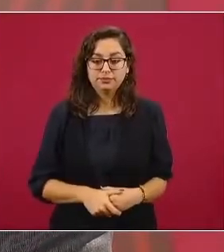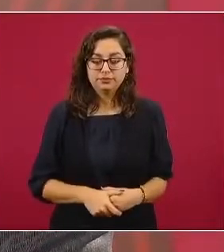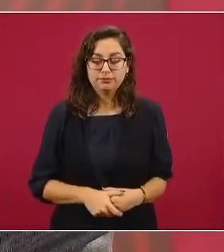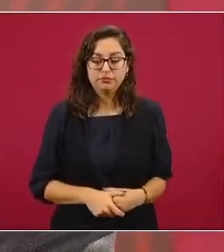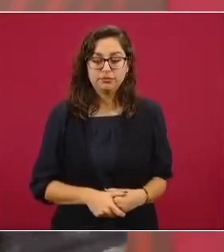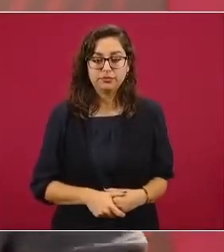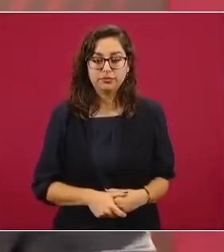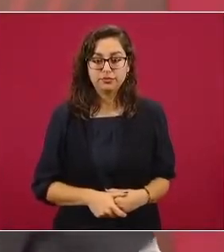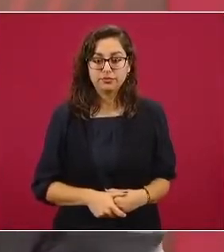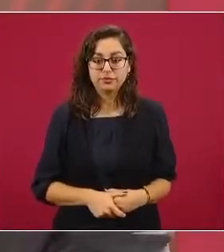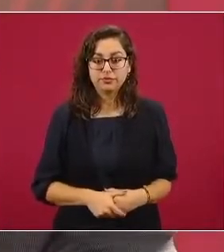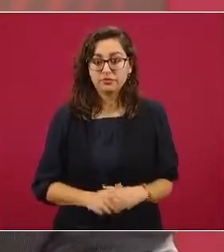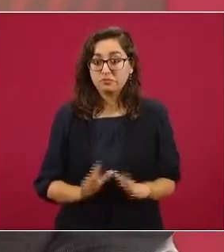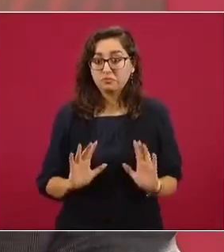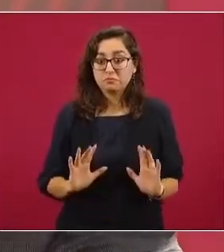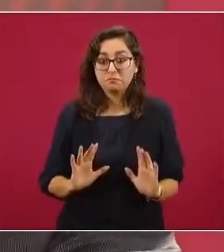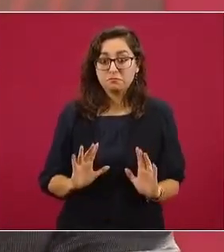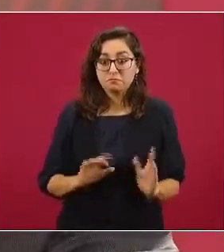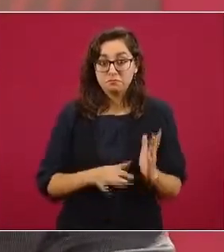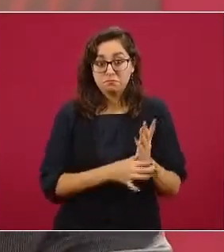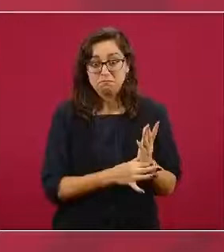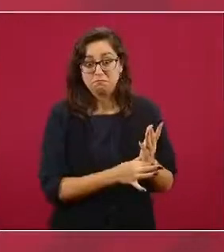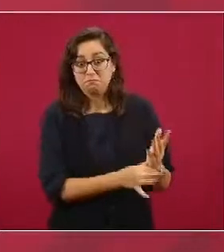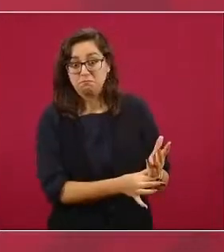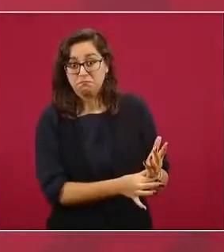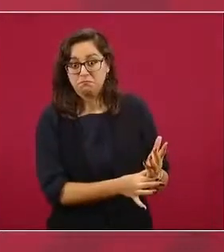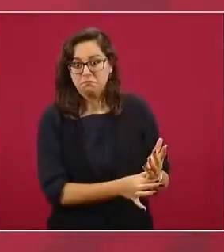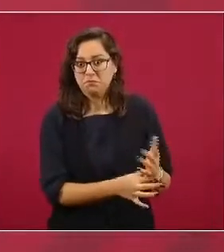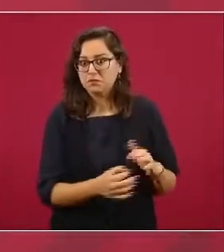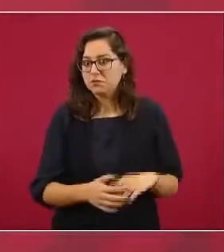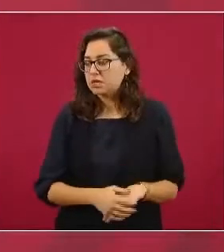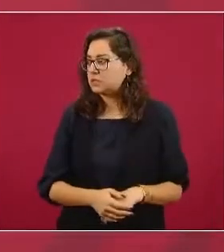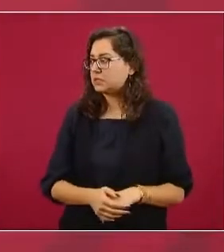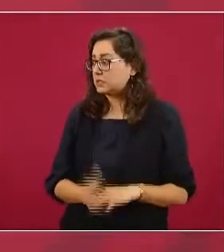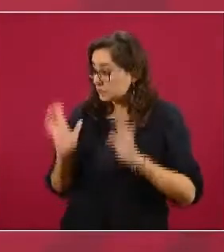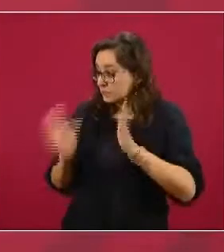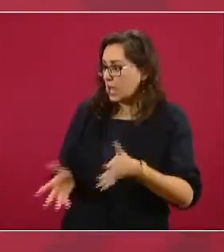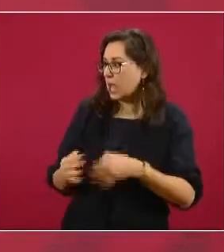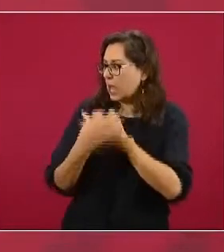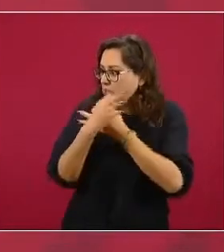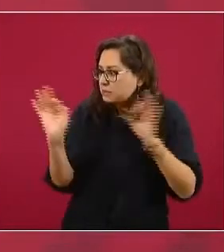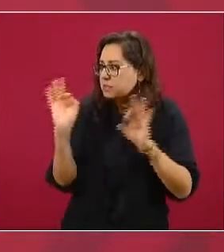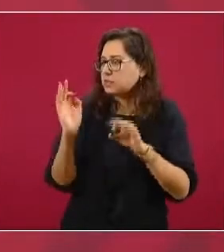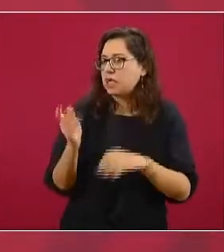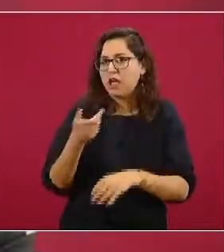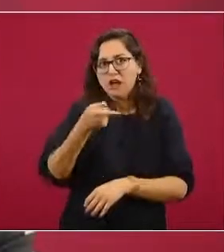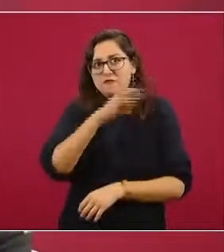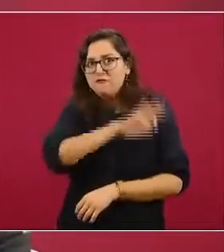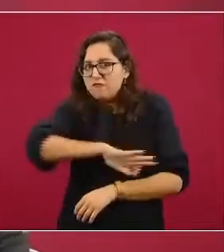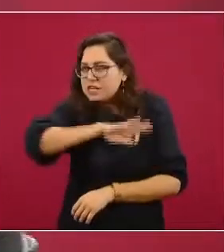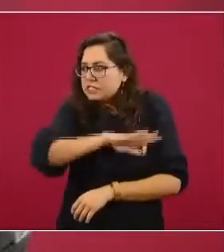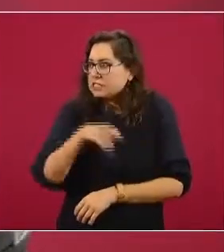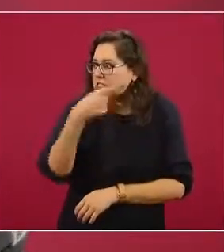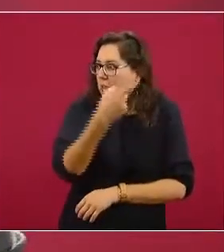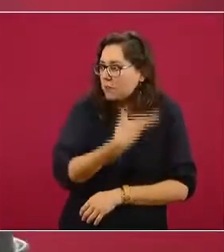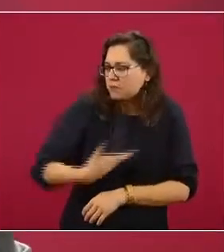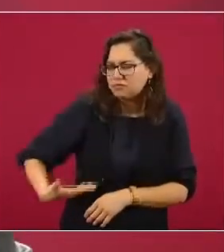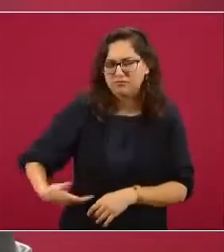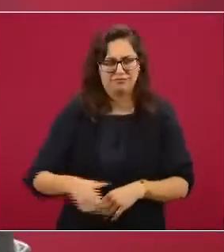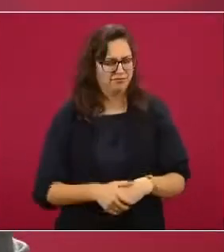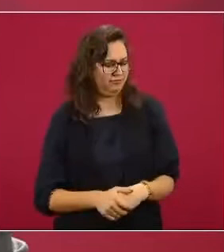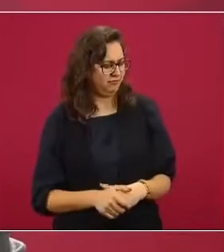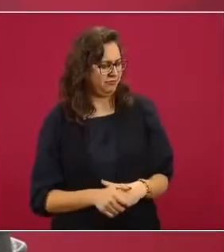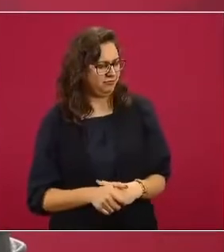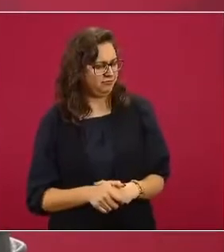pues planteando que por qué no nos pronunciamos o por qué no felicitábamos. Pues, ¿cómo